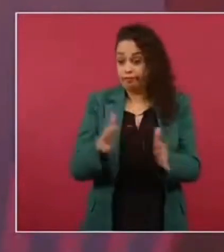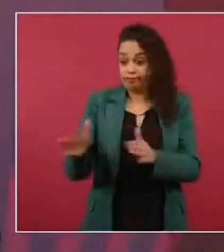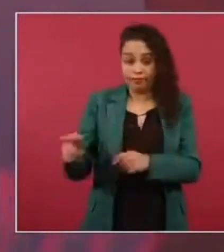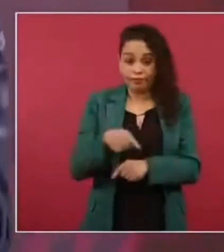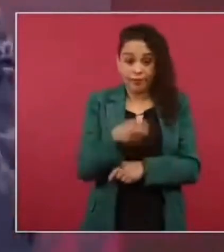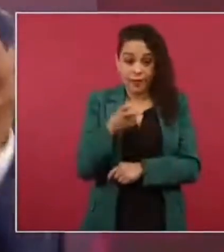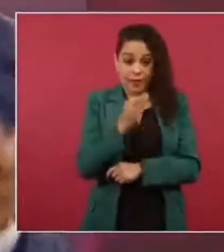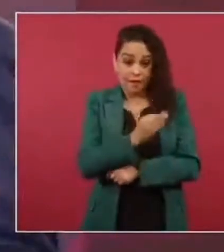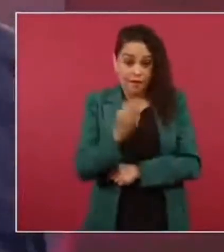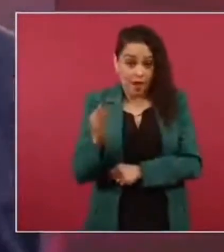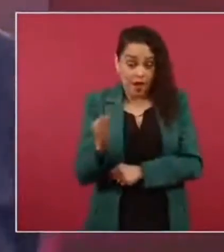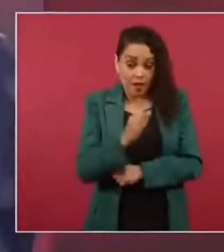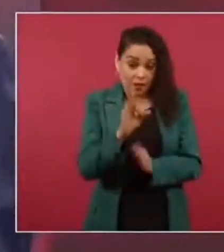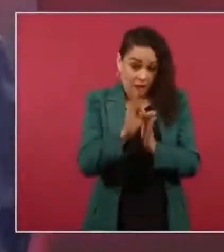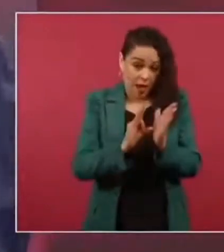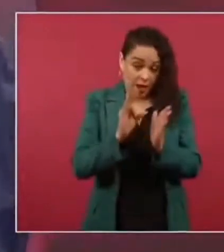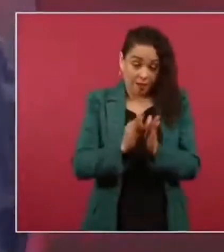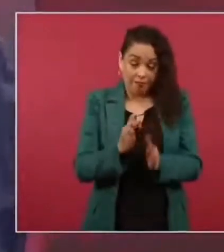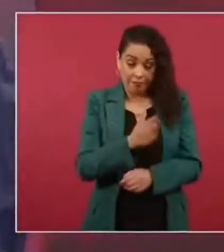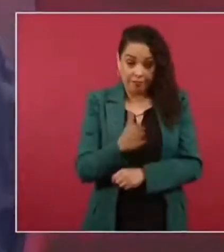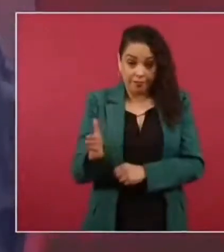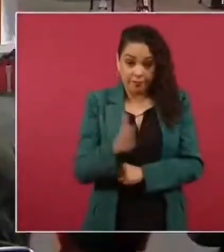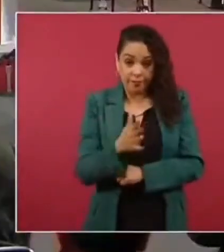mucha gente del sureste